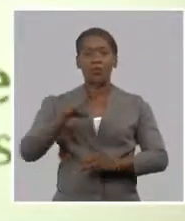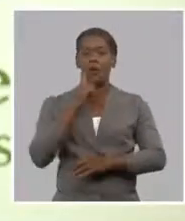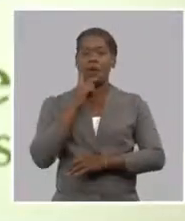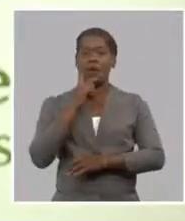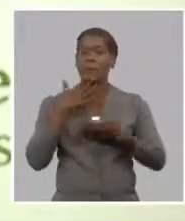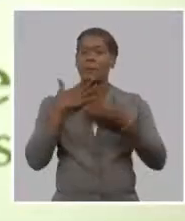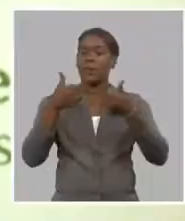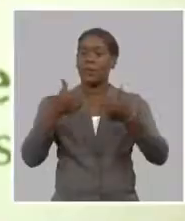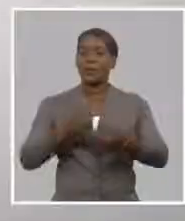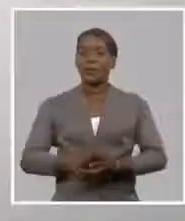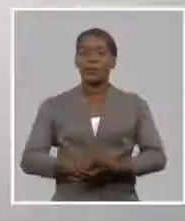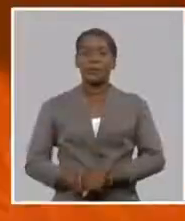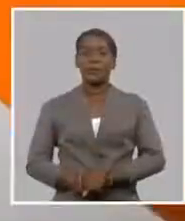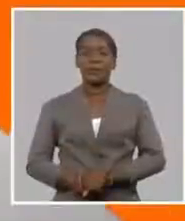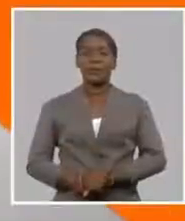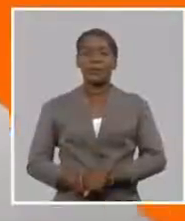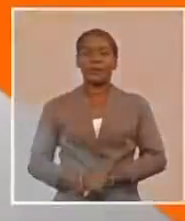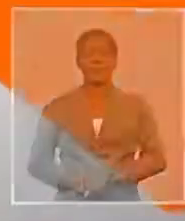imprevistos